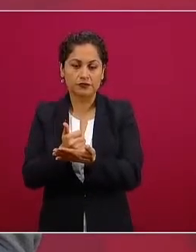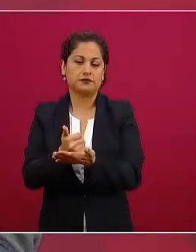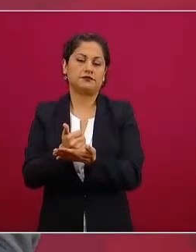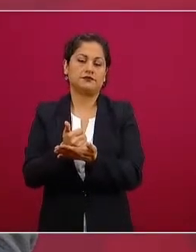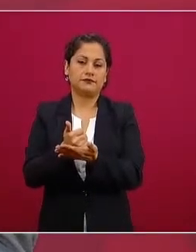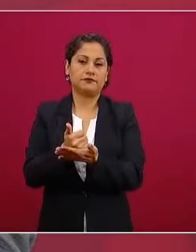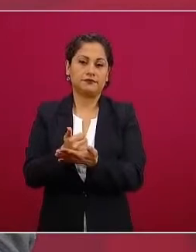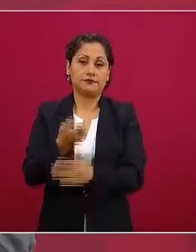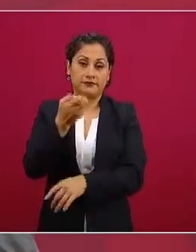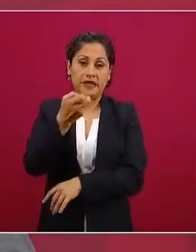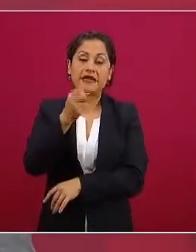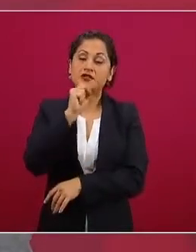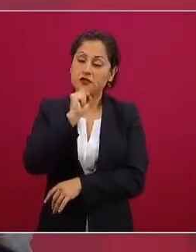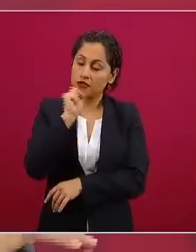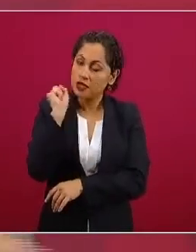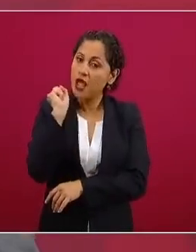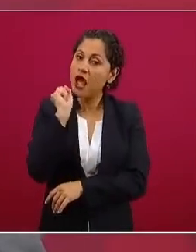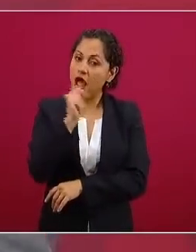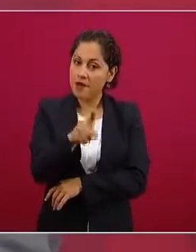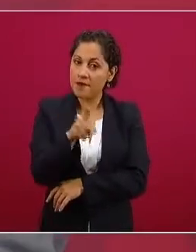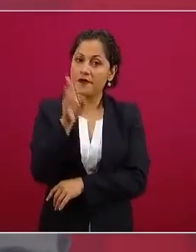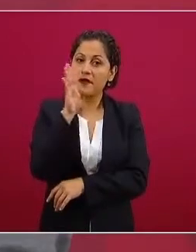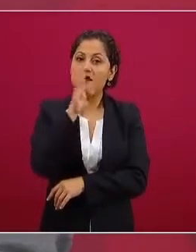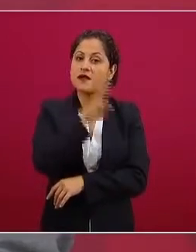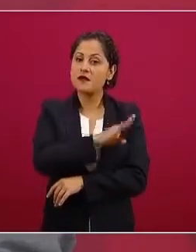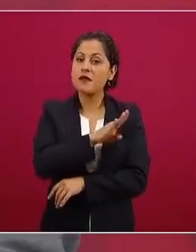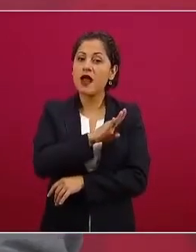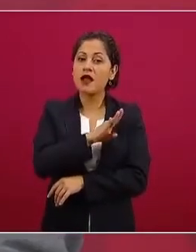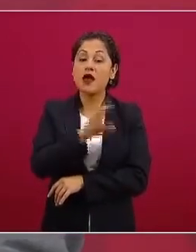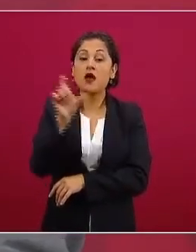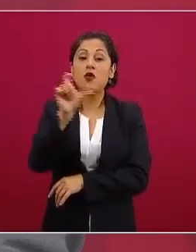al gobierno las escuelas